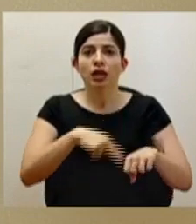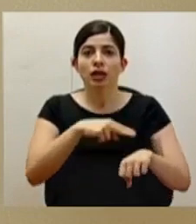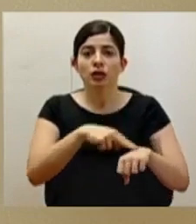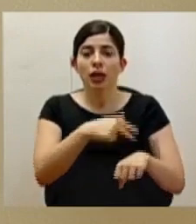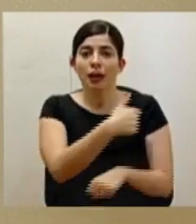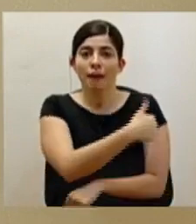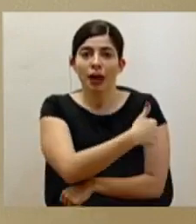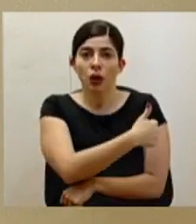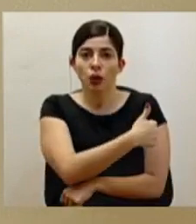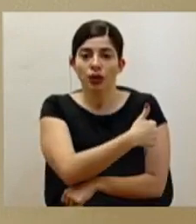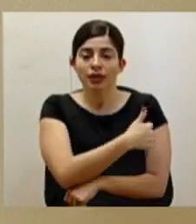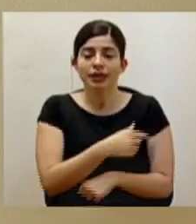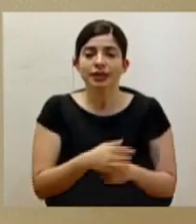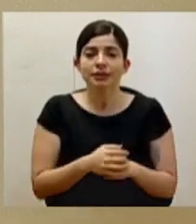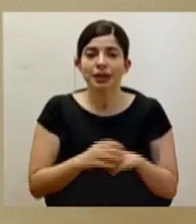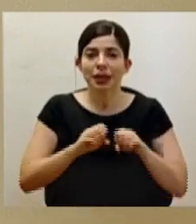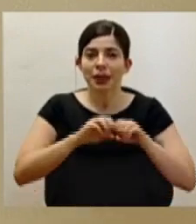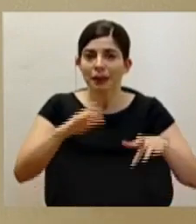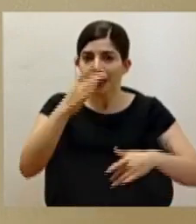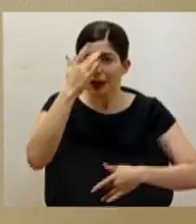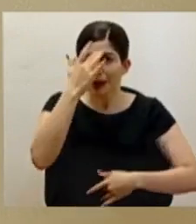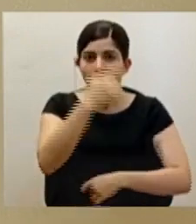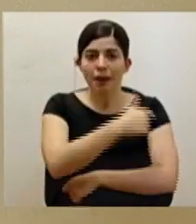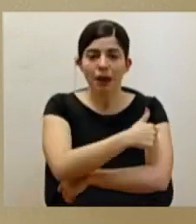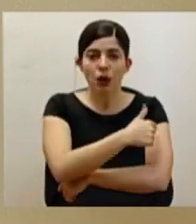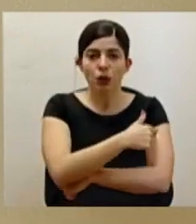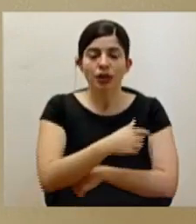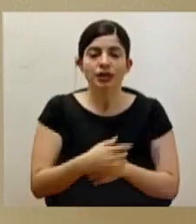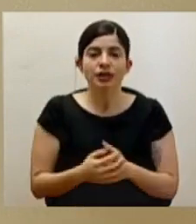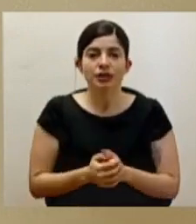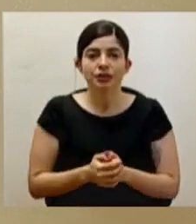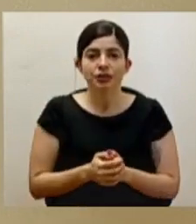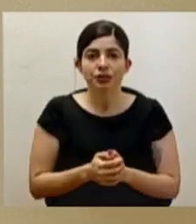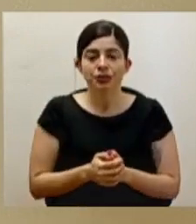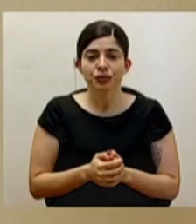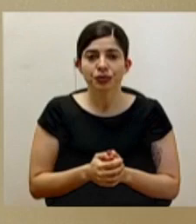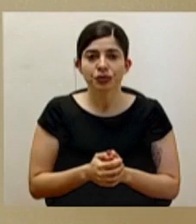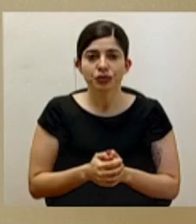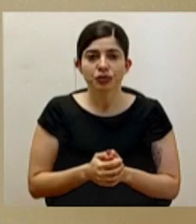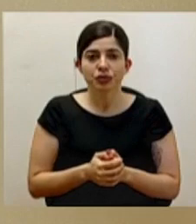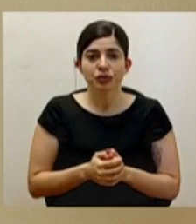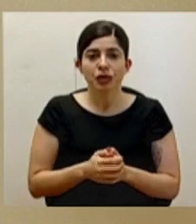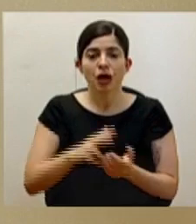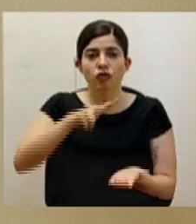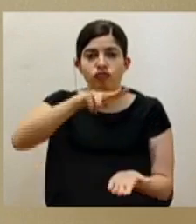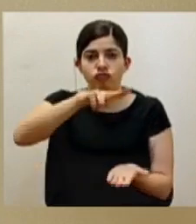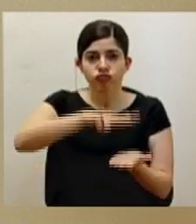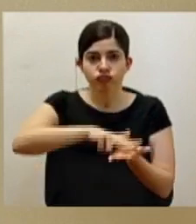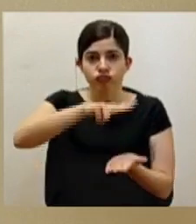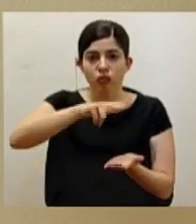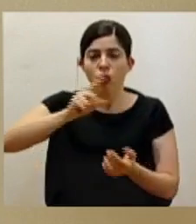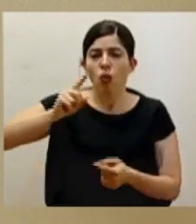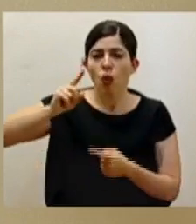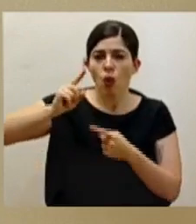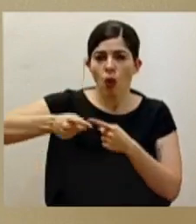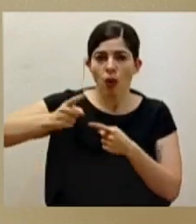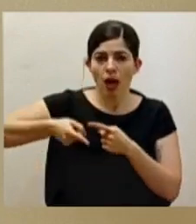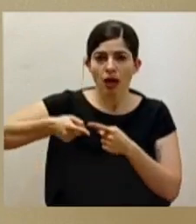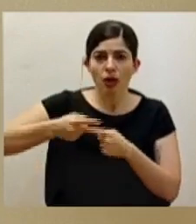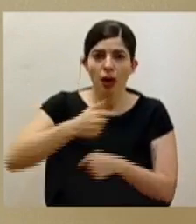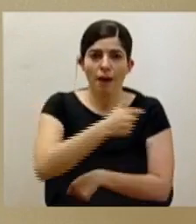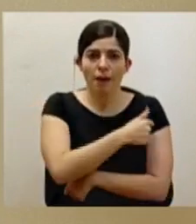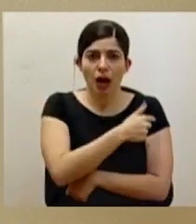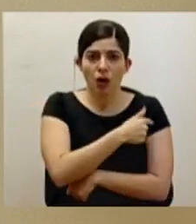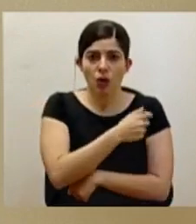Epidemiología y Vacunación, se está aprobando la obligatoriedad de la vacuna